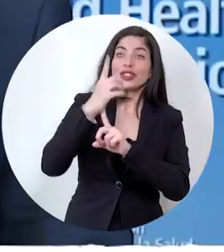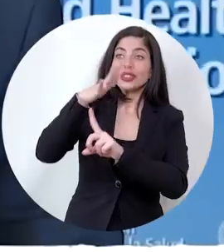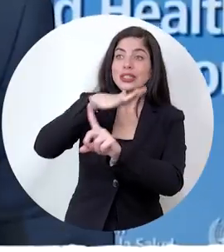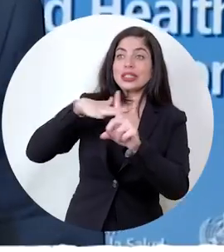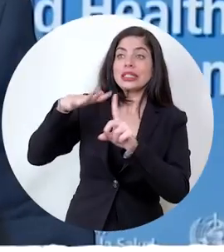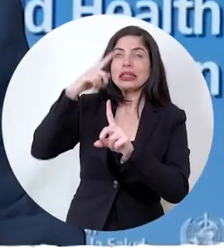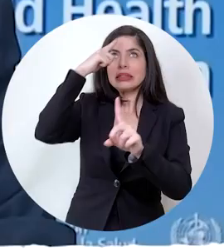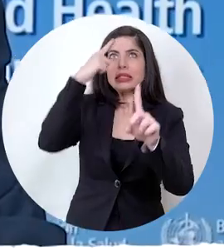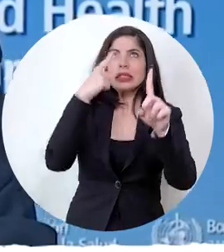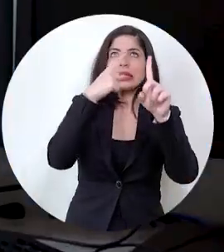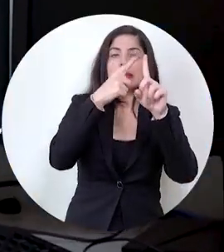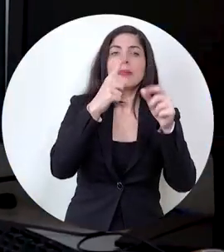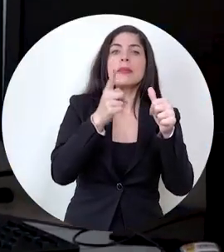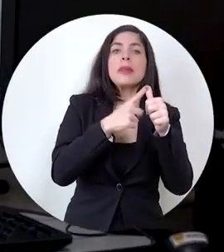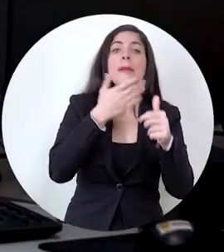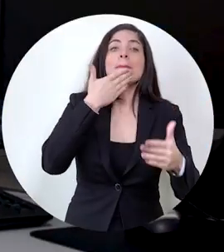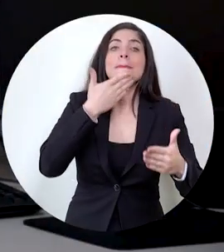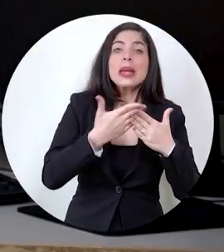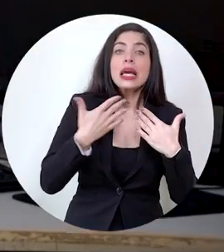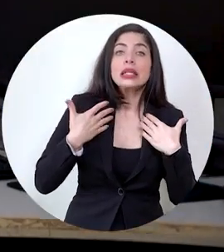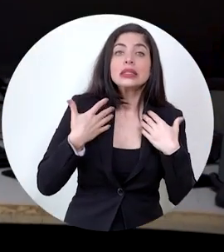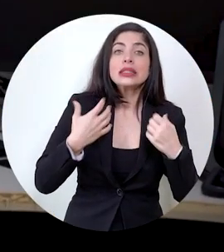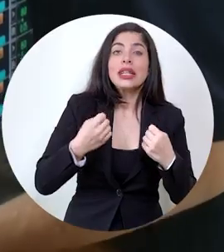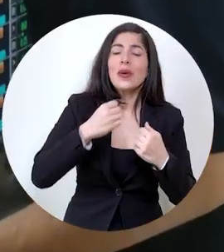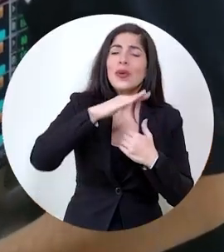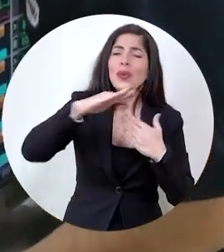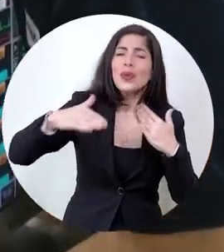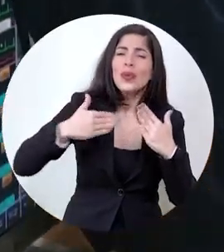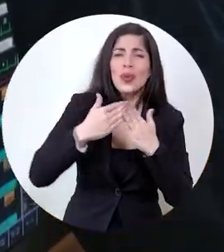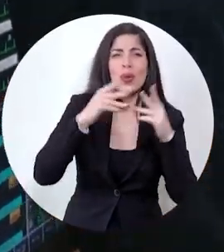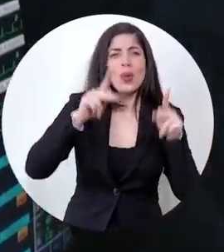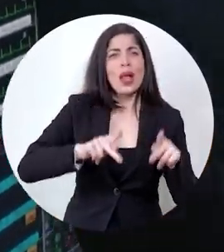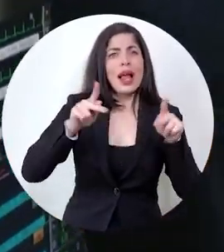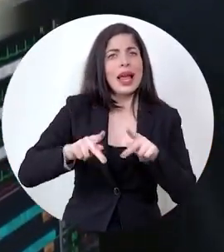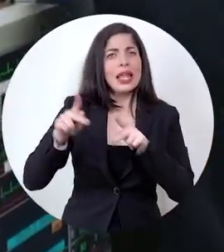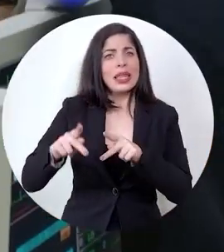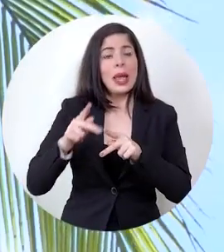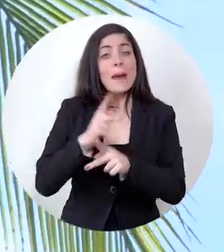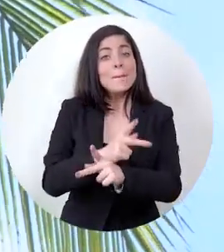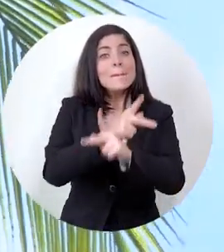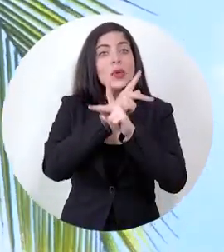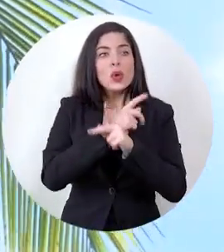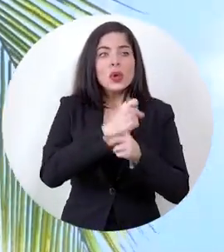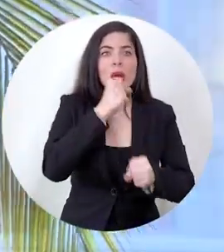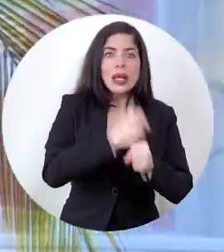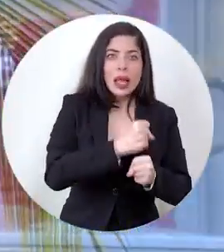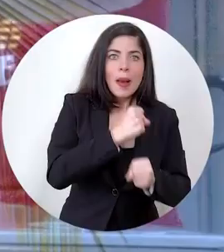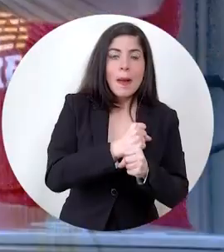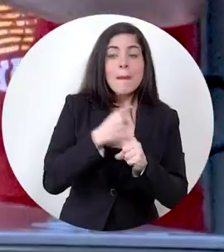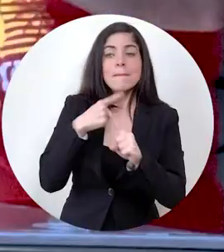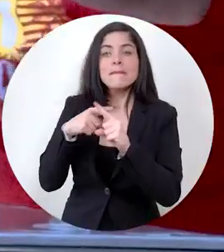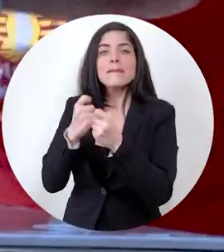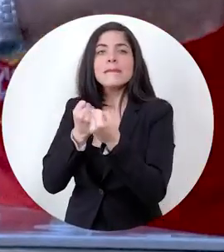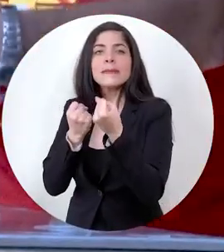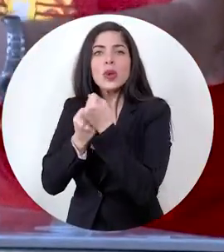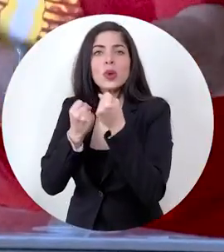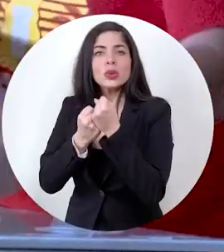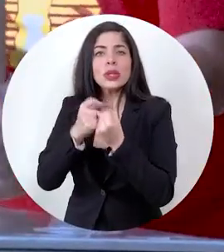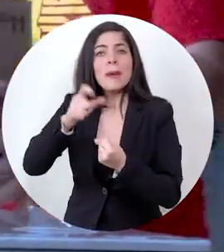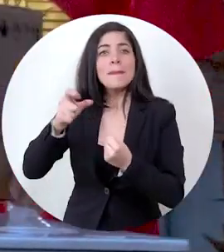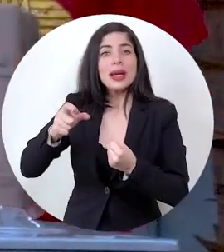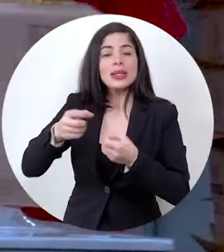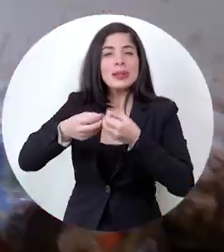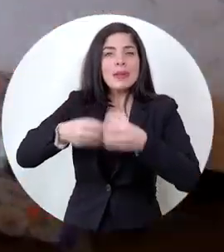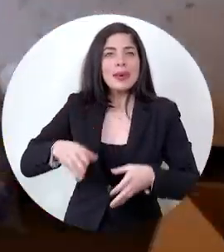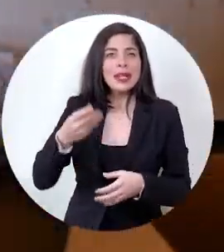y como sociedad es el bienestar y la salud de toda nuestra gente, proteger los empleos y